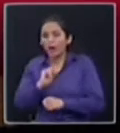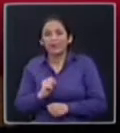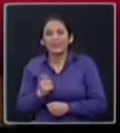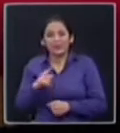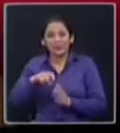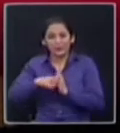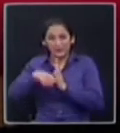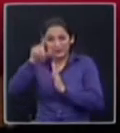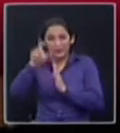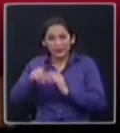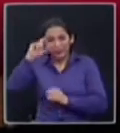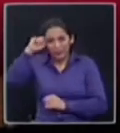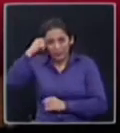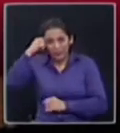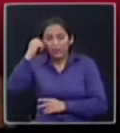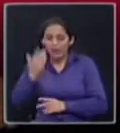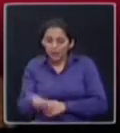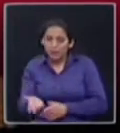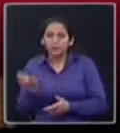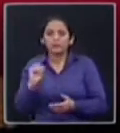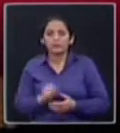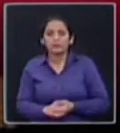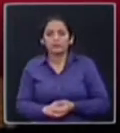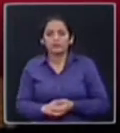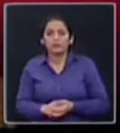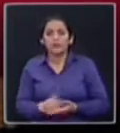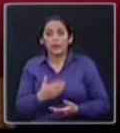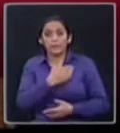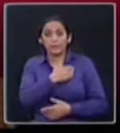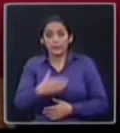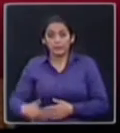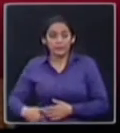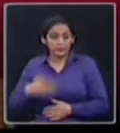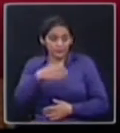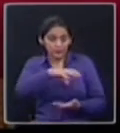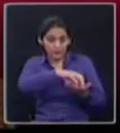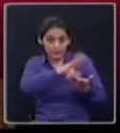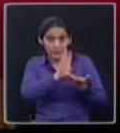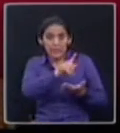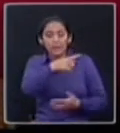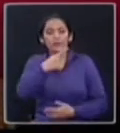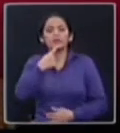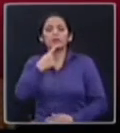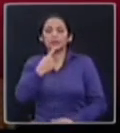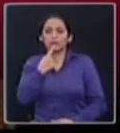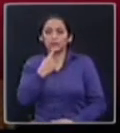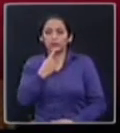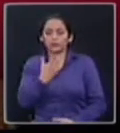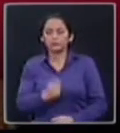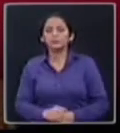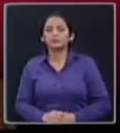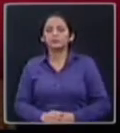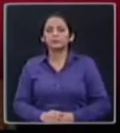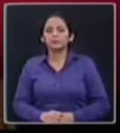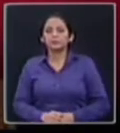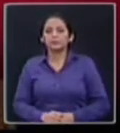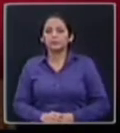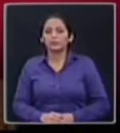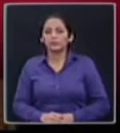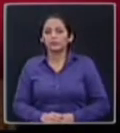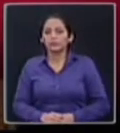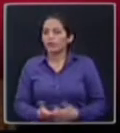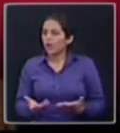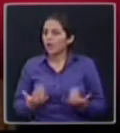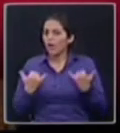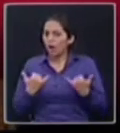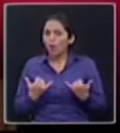Asamblea Nacional, a través del liderazgo de su presidente, José Serrano Salgado, hizo un pronunciamiento. ¿Sí? Con ese liderazgo marcado del presidente de la Asamblea